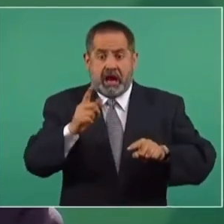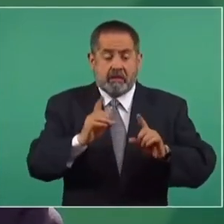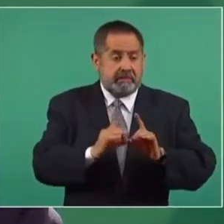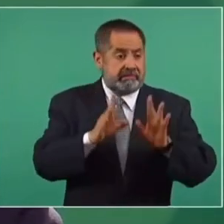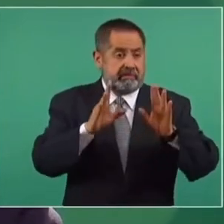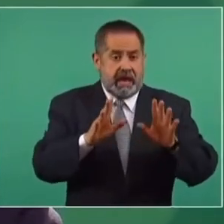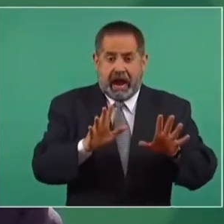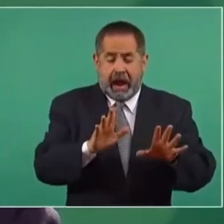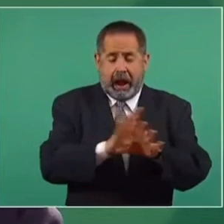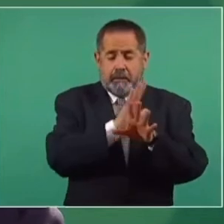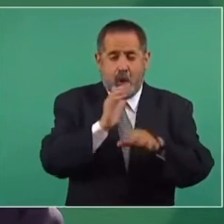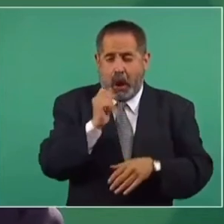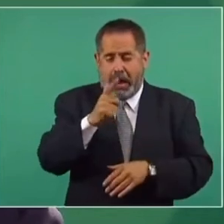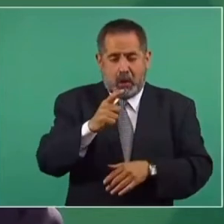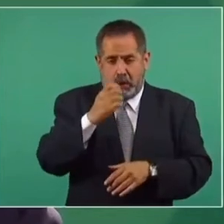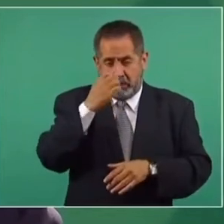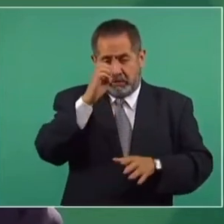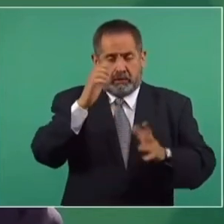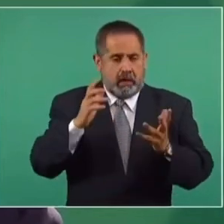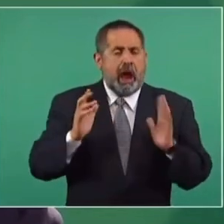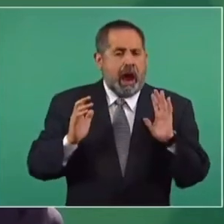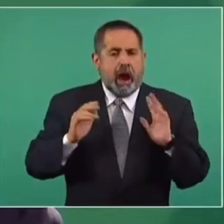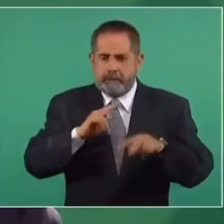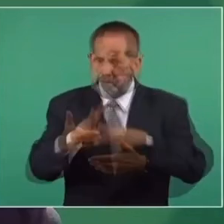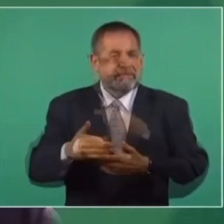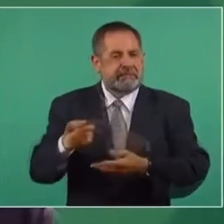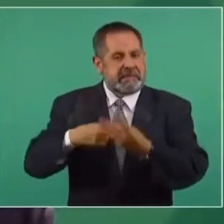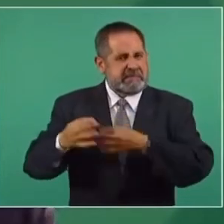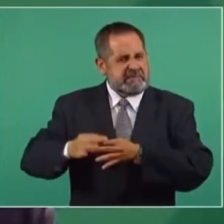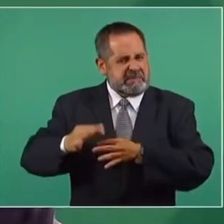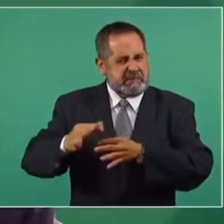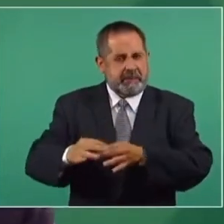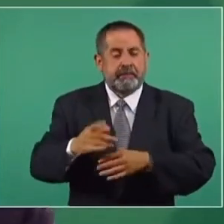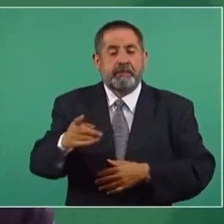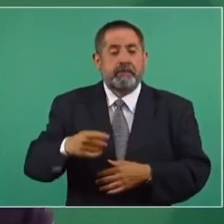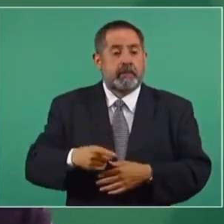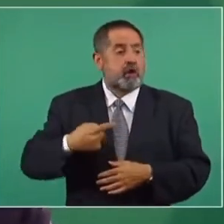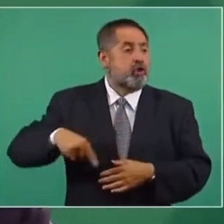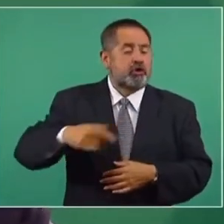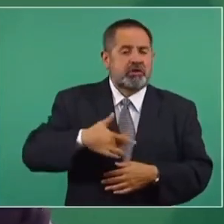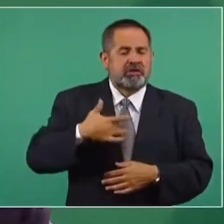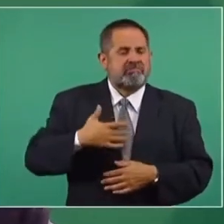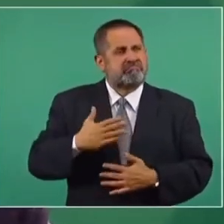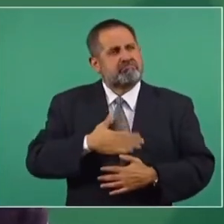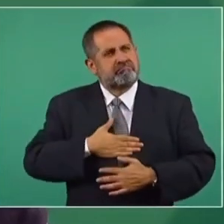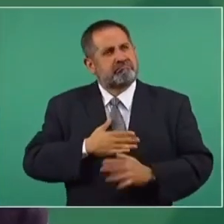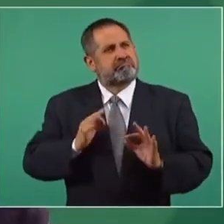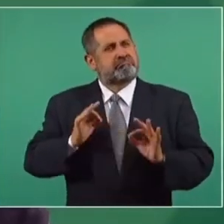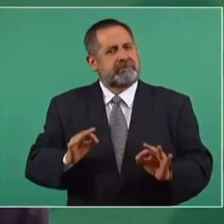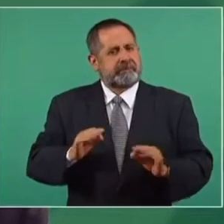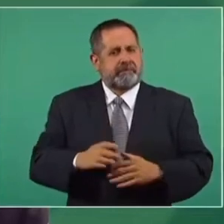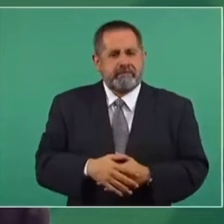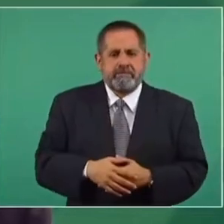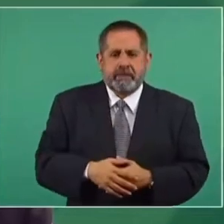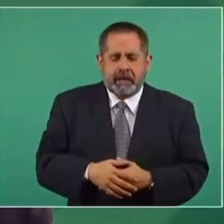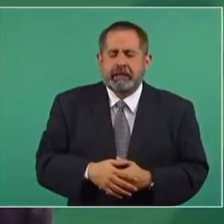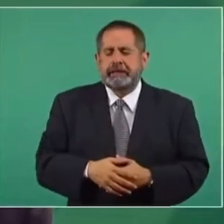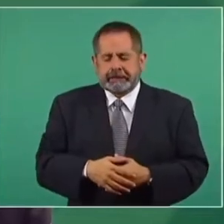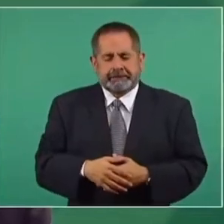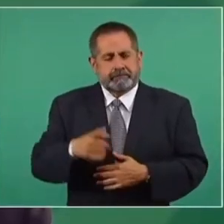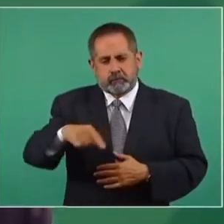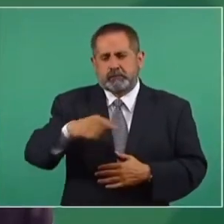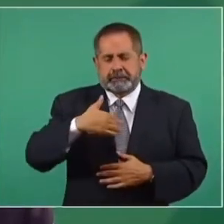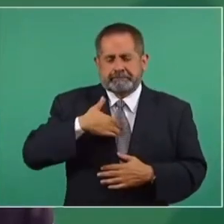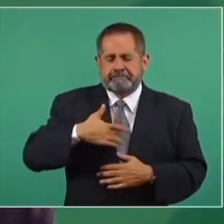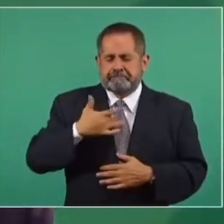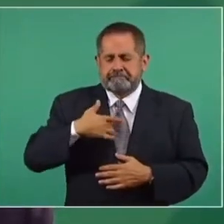epidemia en los distintos escenarios que se presente. La pregunta es si estamos satisfechos. Hasta el momento estamos conscientes del